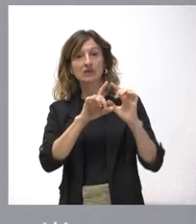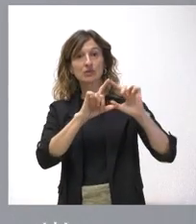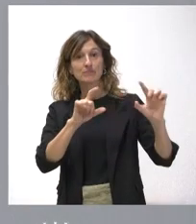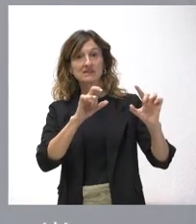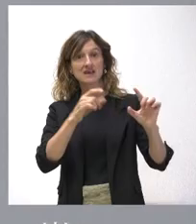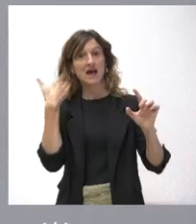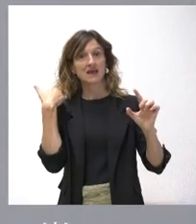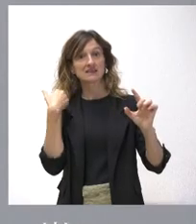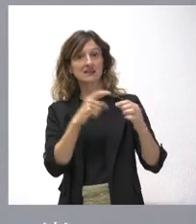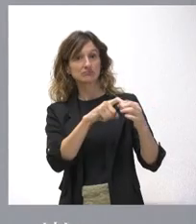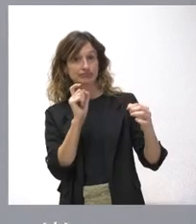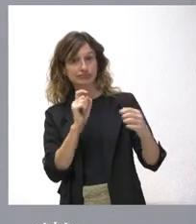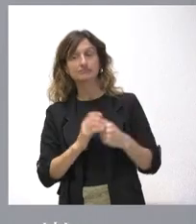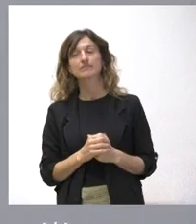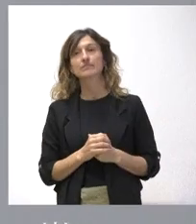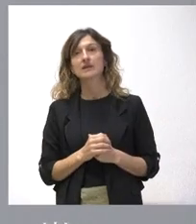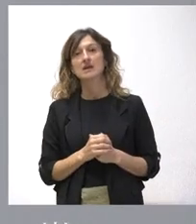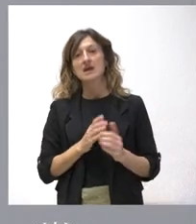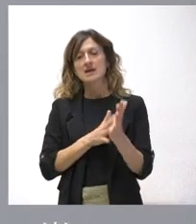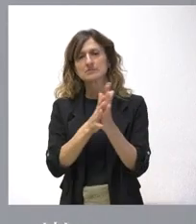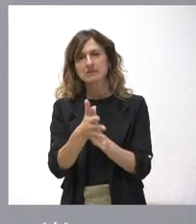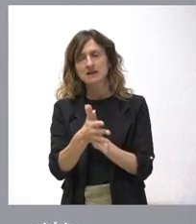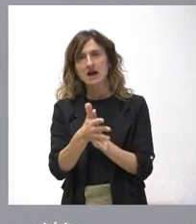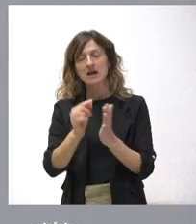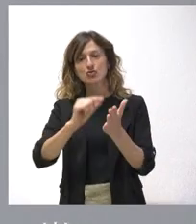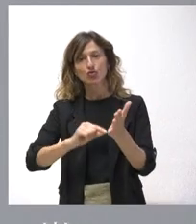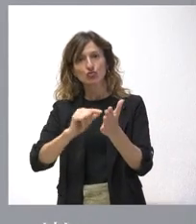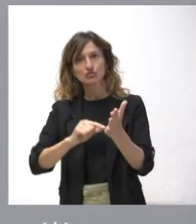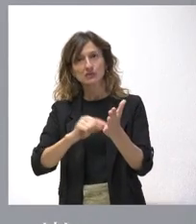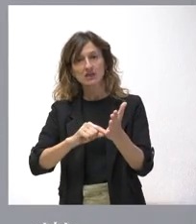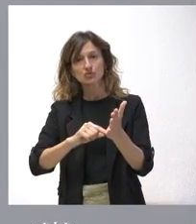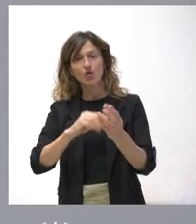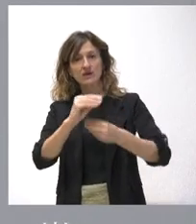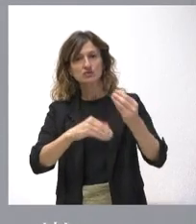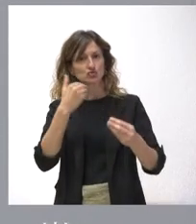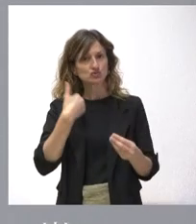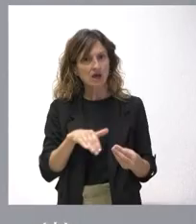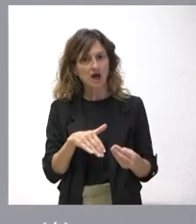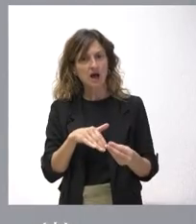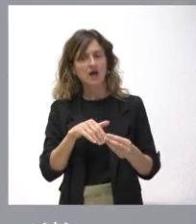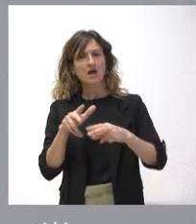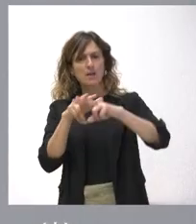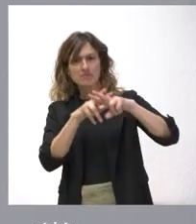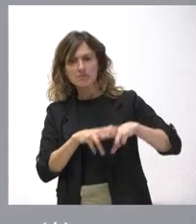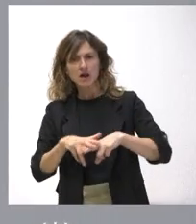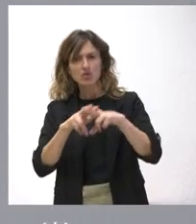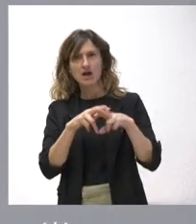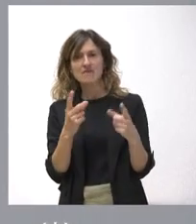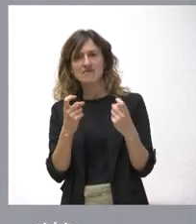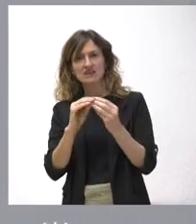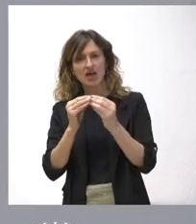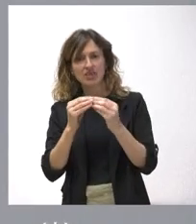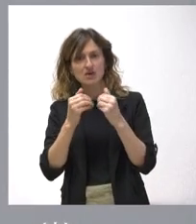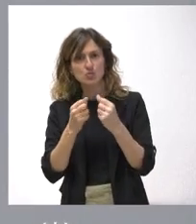empresa inicialmente adjudicataria, definir qué parte del contrato se había ejecutado, valorar lo que quedaba por ejecutar,